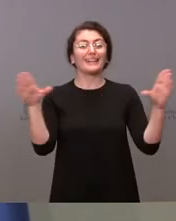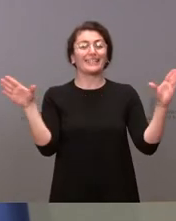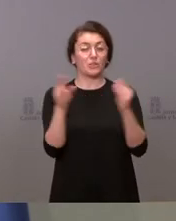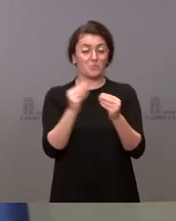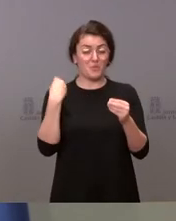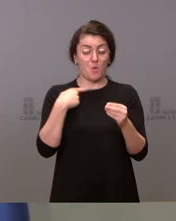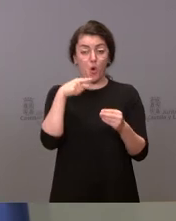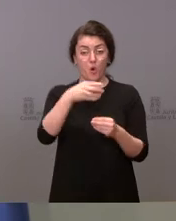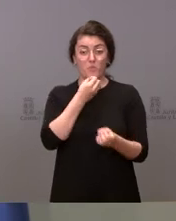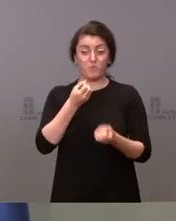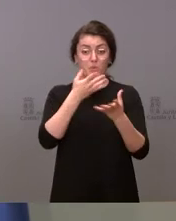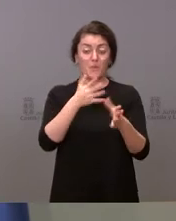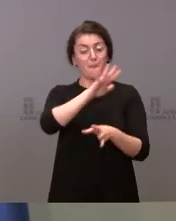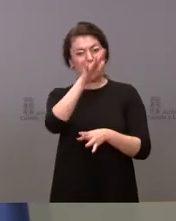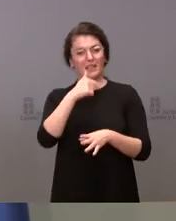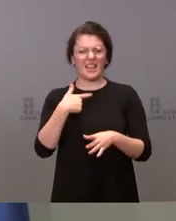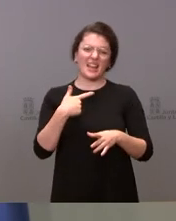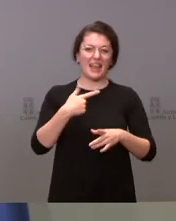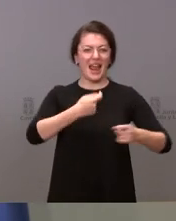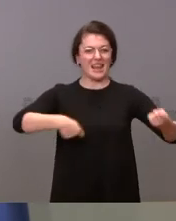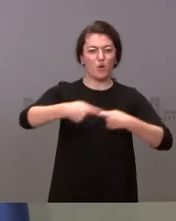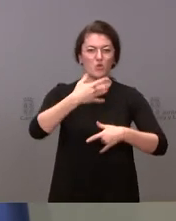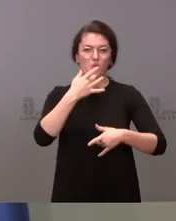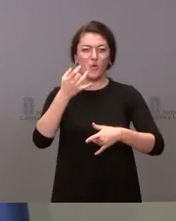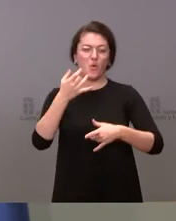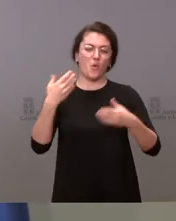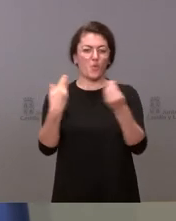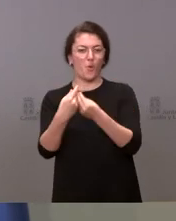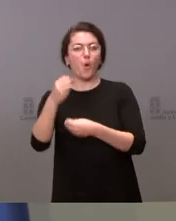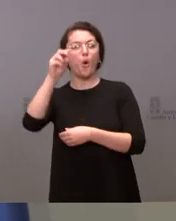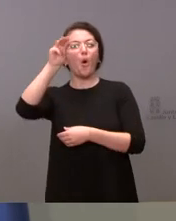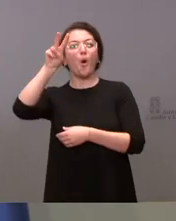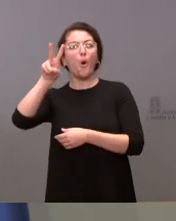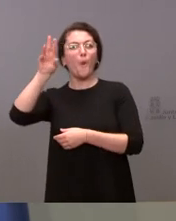hoy, pareciera que con quien estamos negociando es con UPL. Quiero decir,